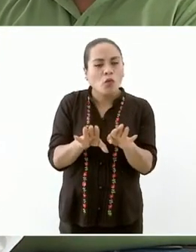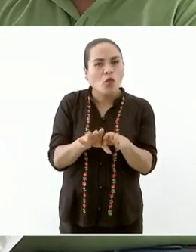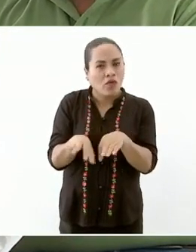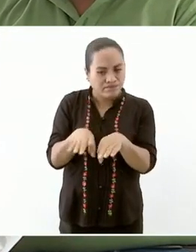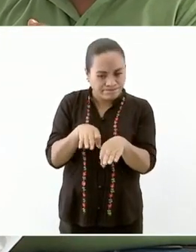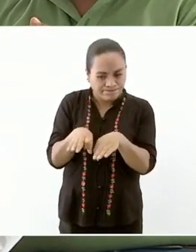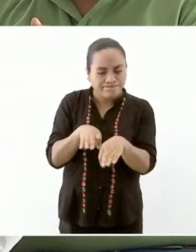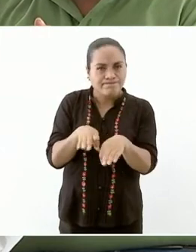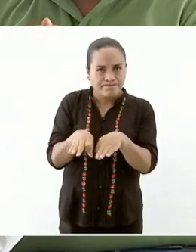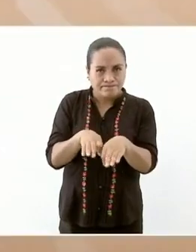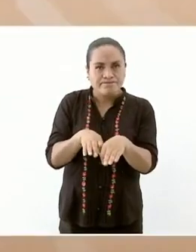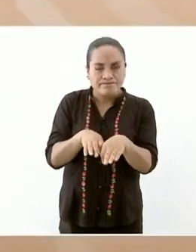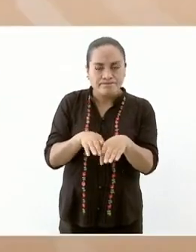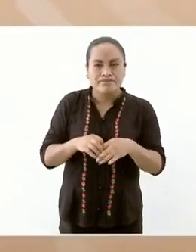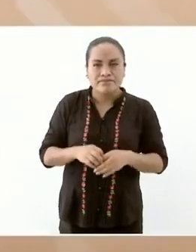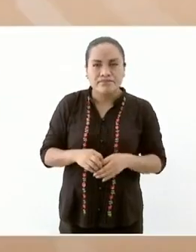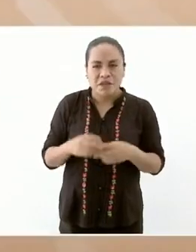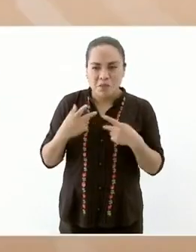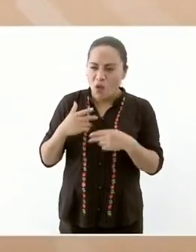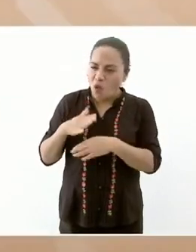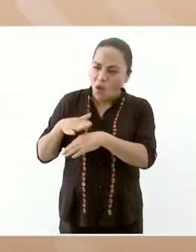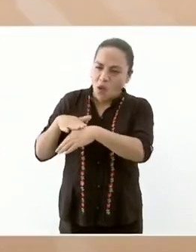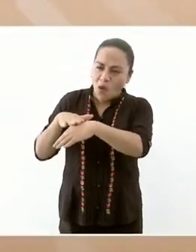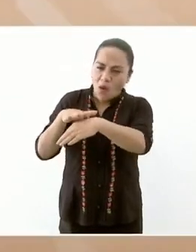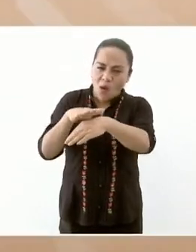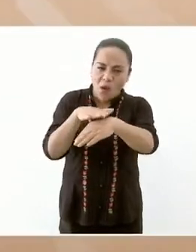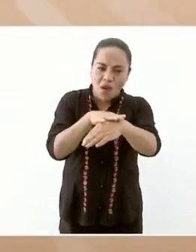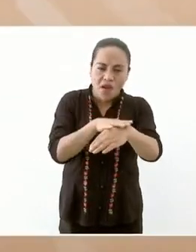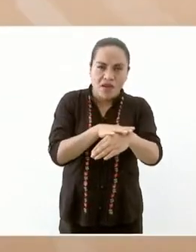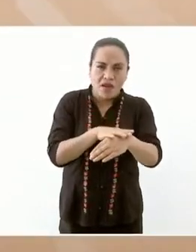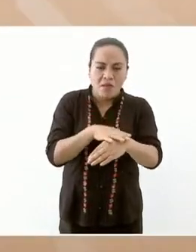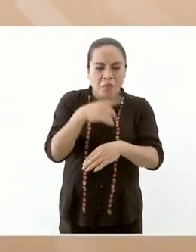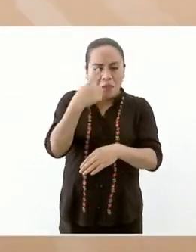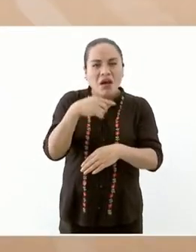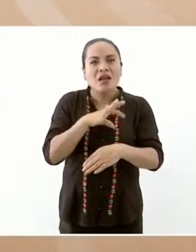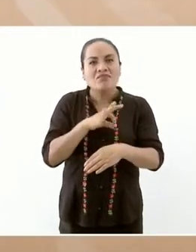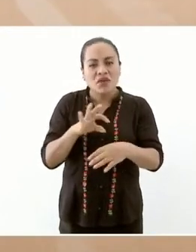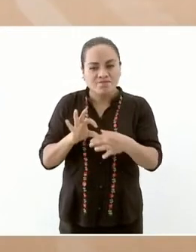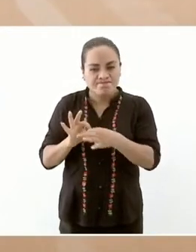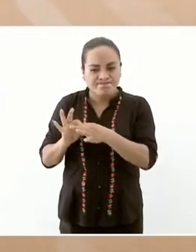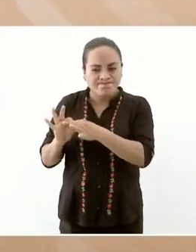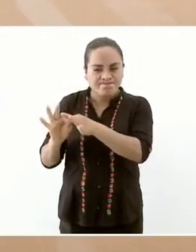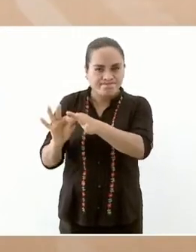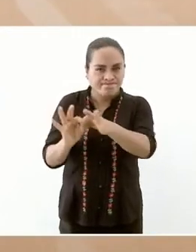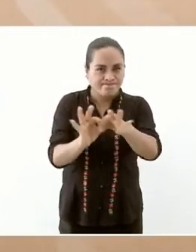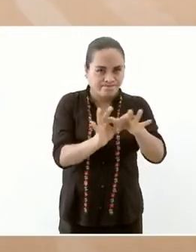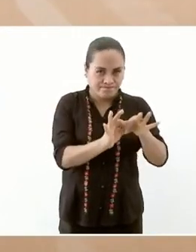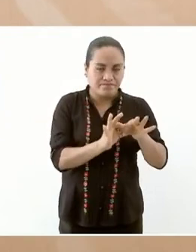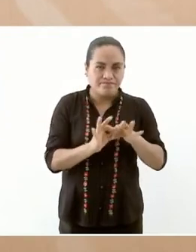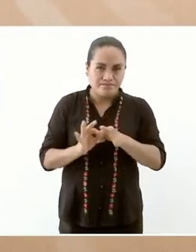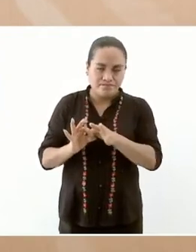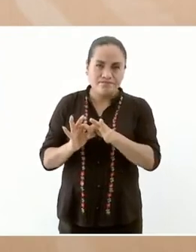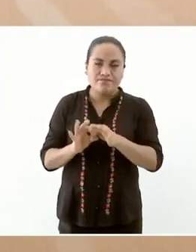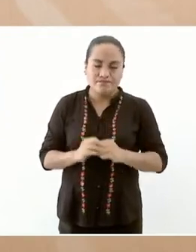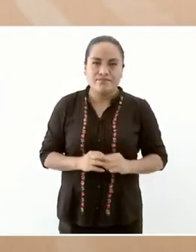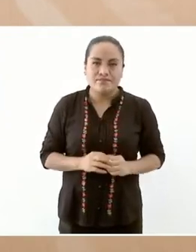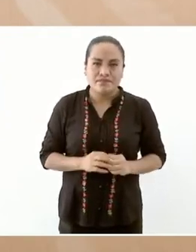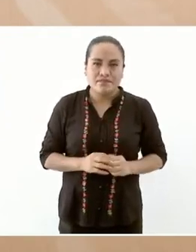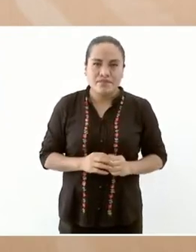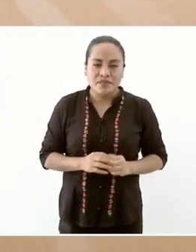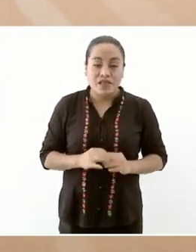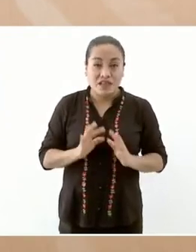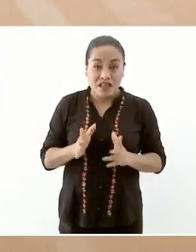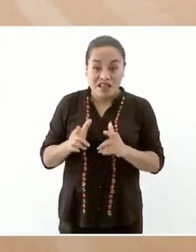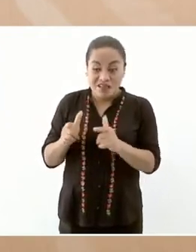y convocarlos a todos a la unidad no es un asunto partidista